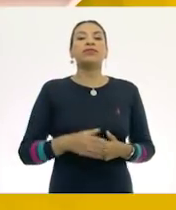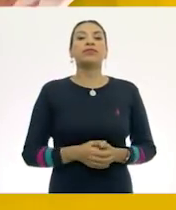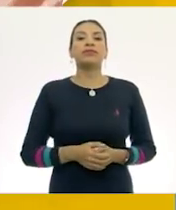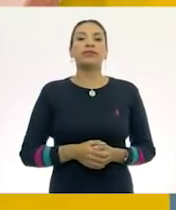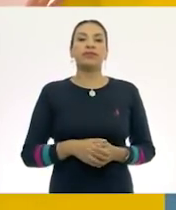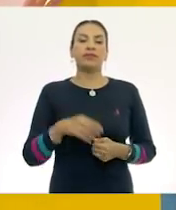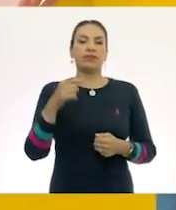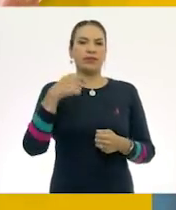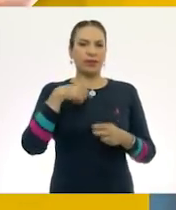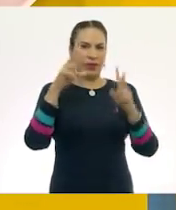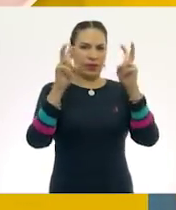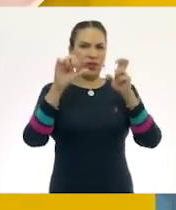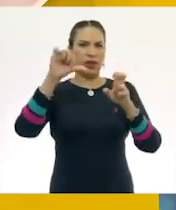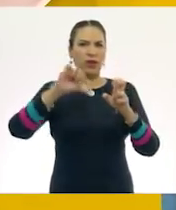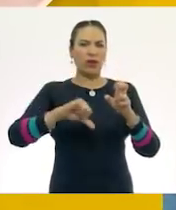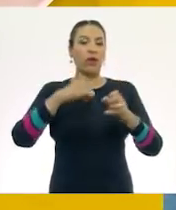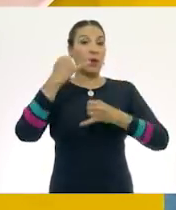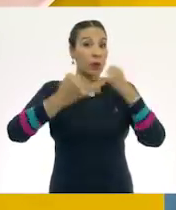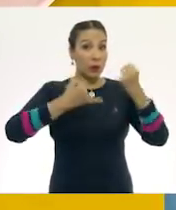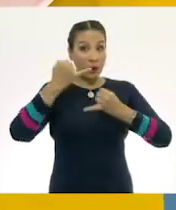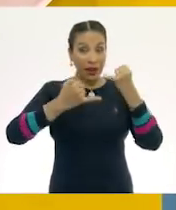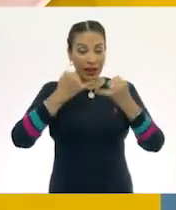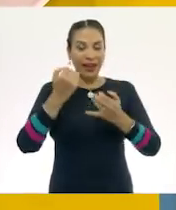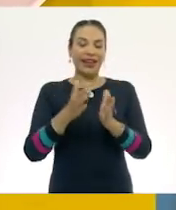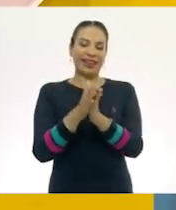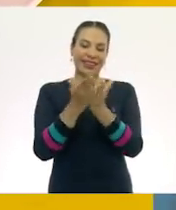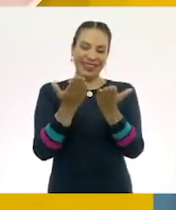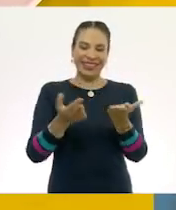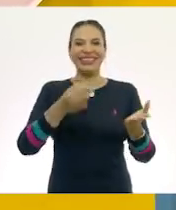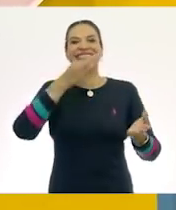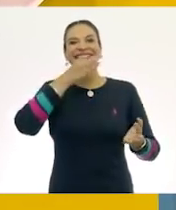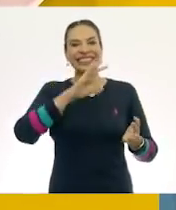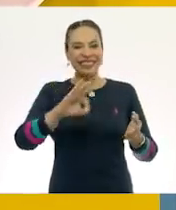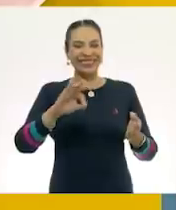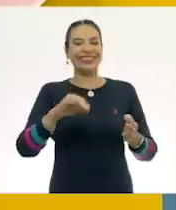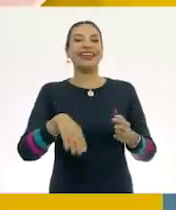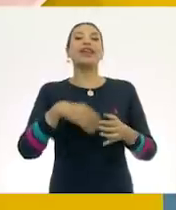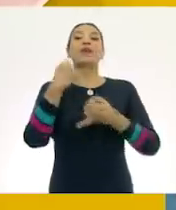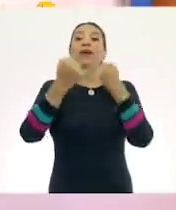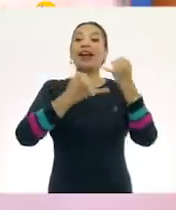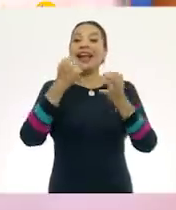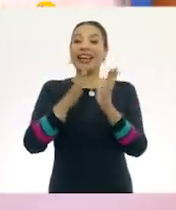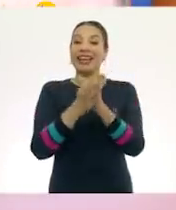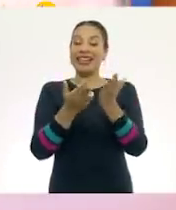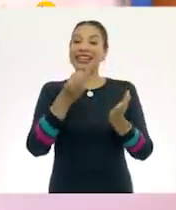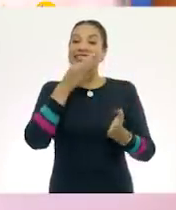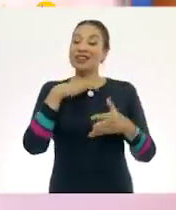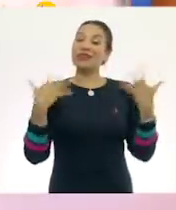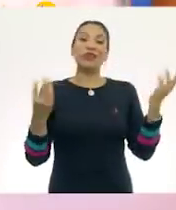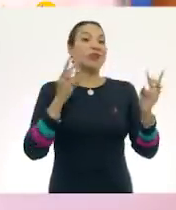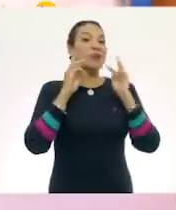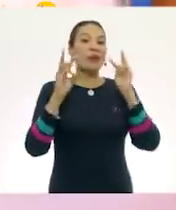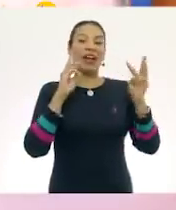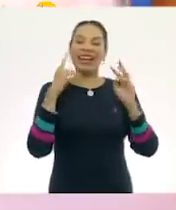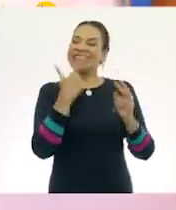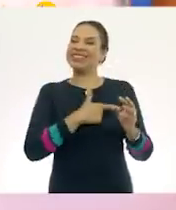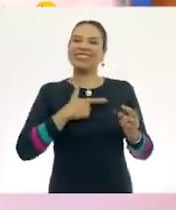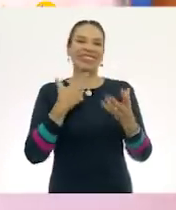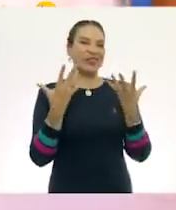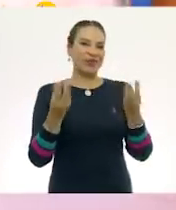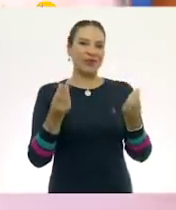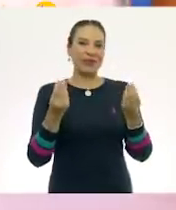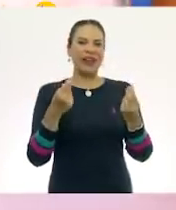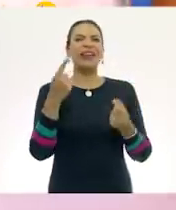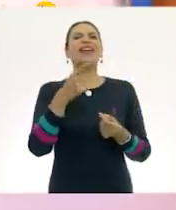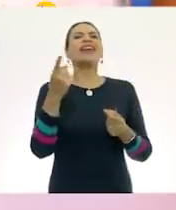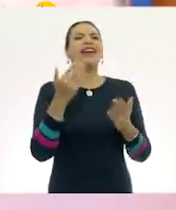Entonces nuestro tema de hoy es de juguetes, libros y fiesta. De juguetes, libros y fiesta. ¡Guau! Parece que nos va a gustar muchísimo.